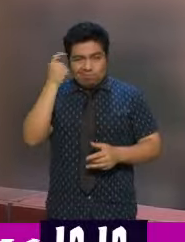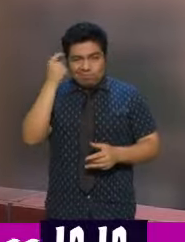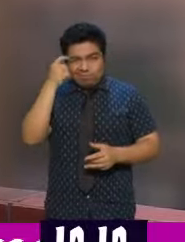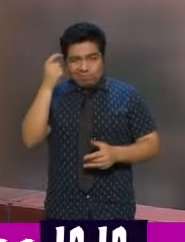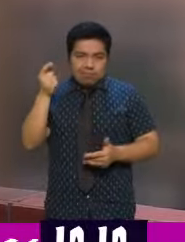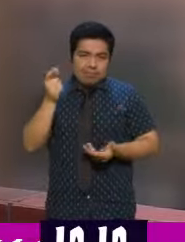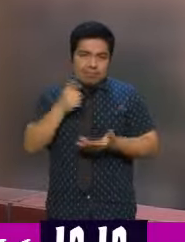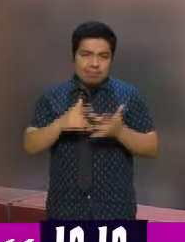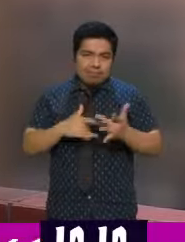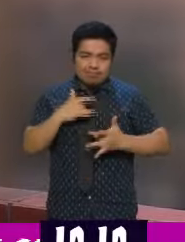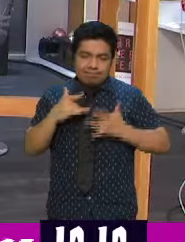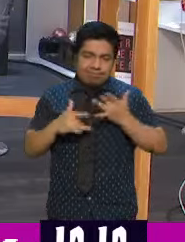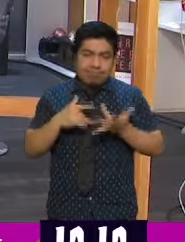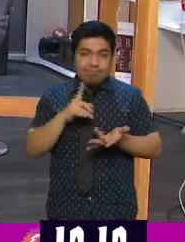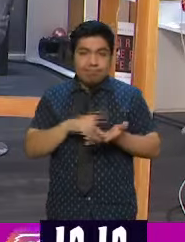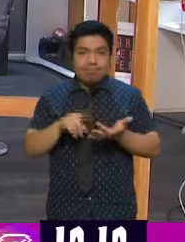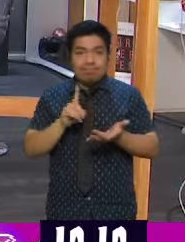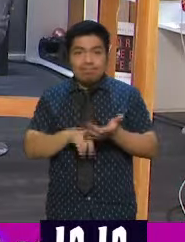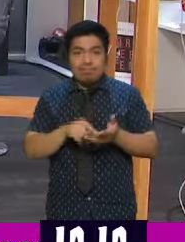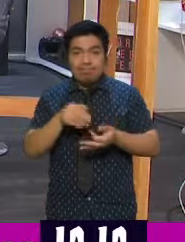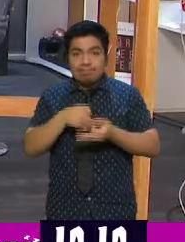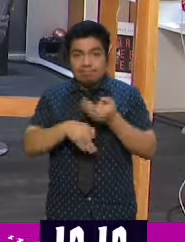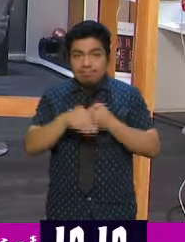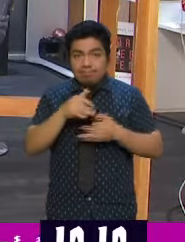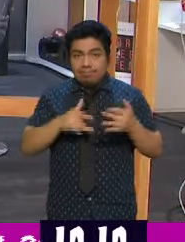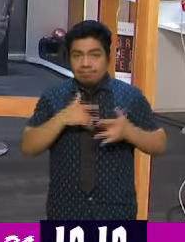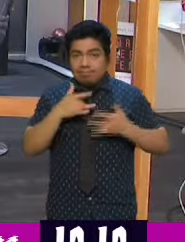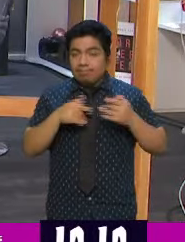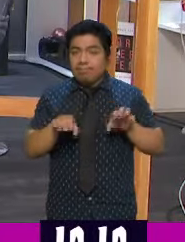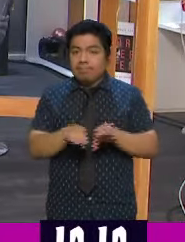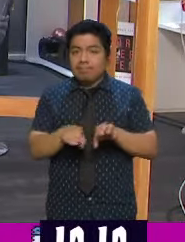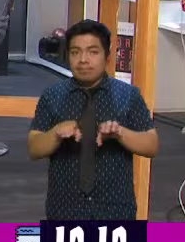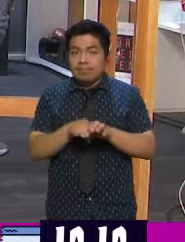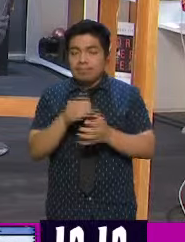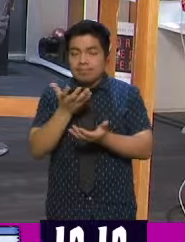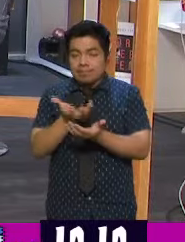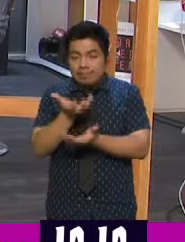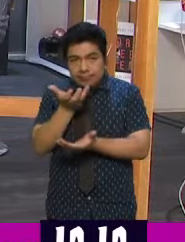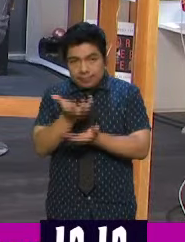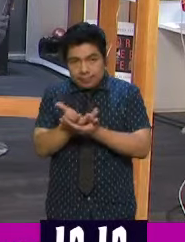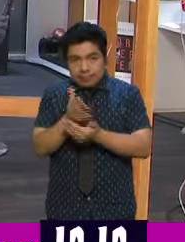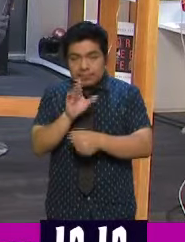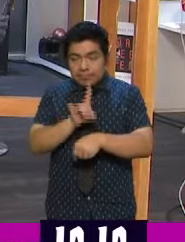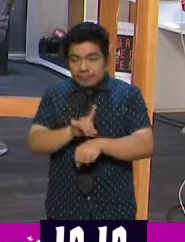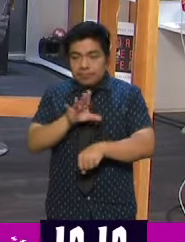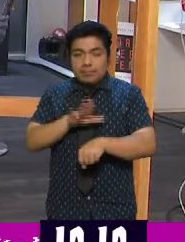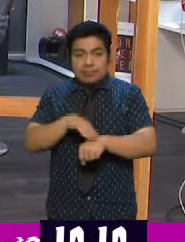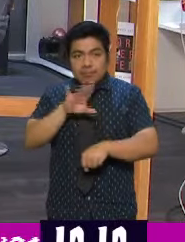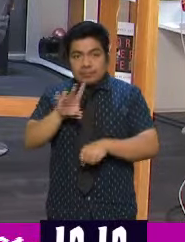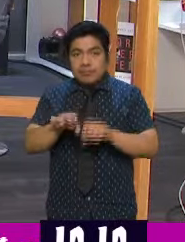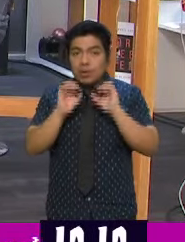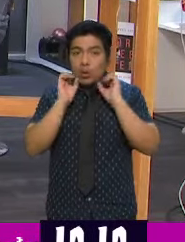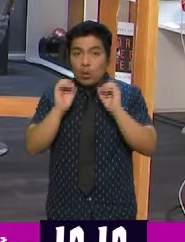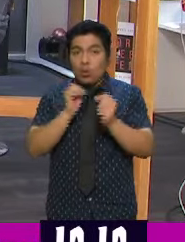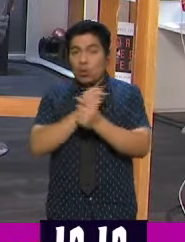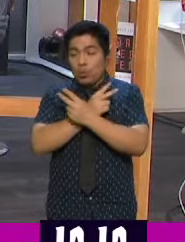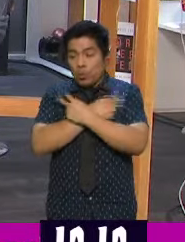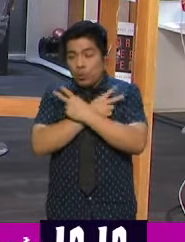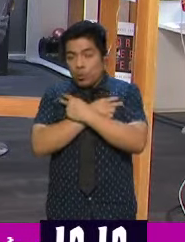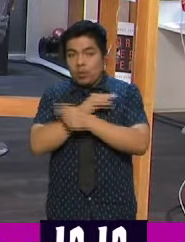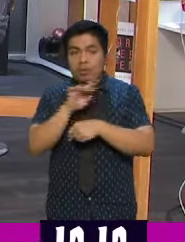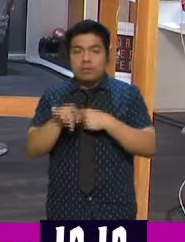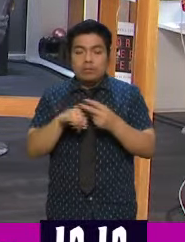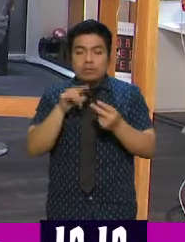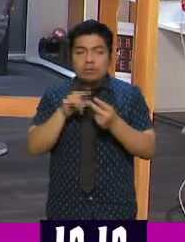emociones. cerebro, el cerebro, sí. Las emociones y todo, de descansar más días, o de tener vacaciones, o de